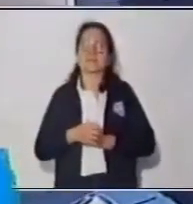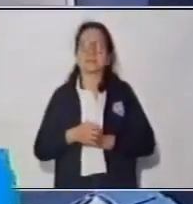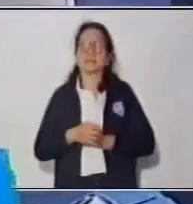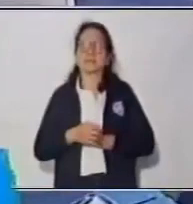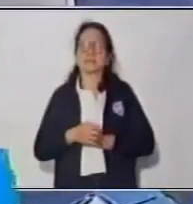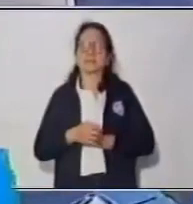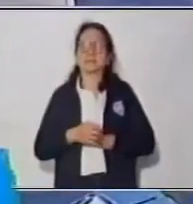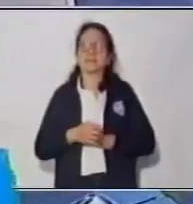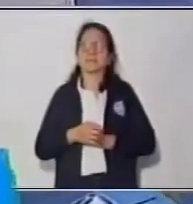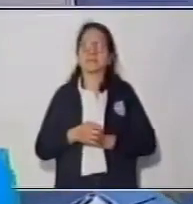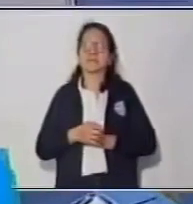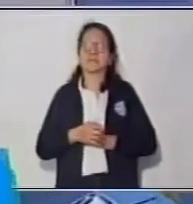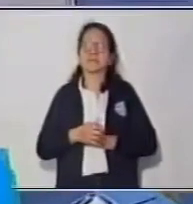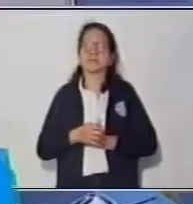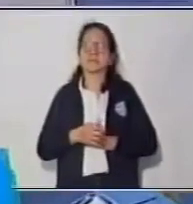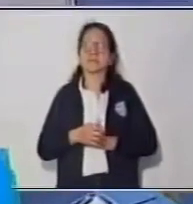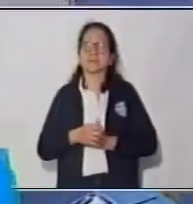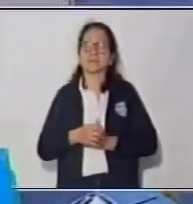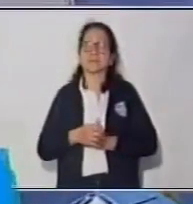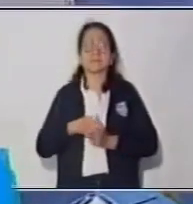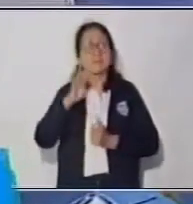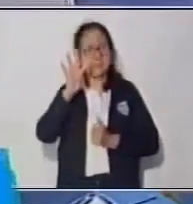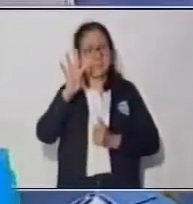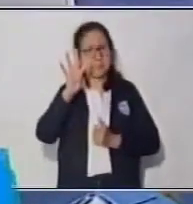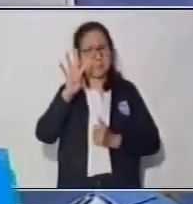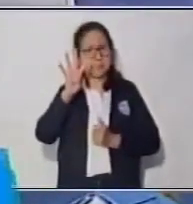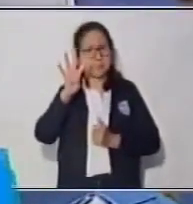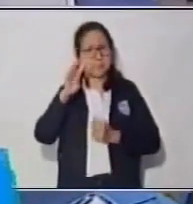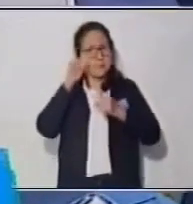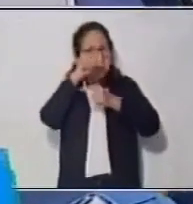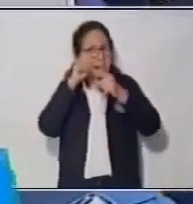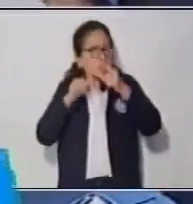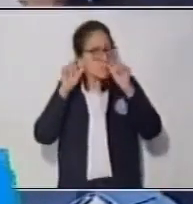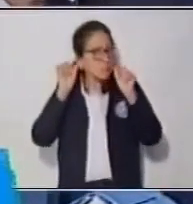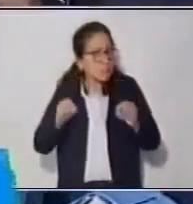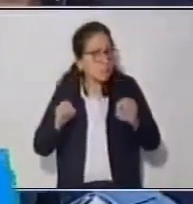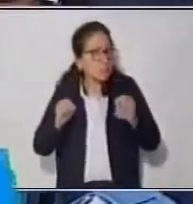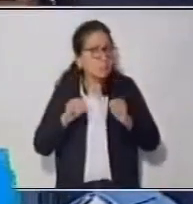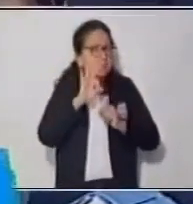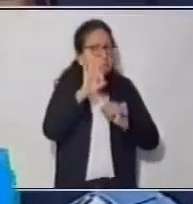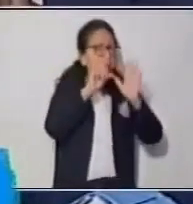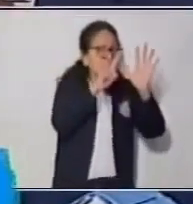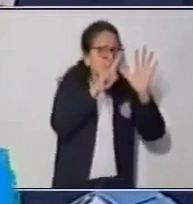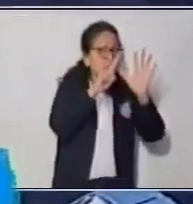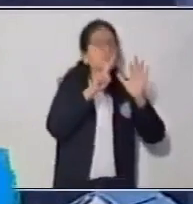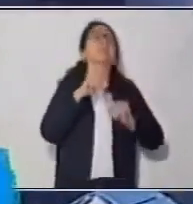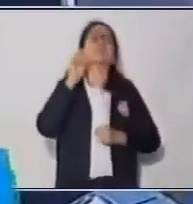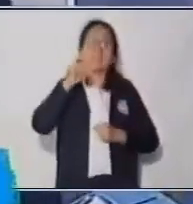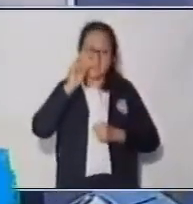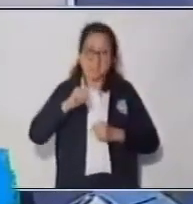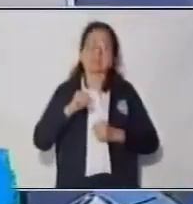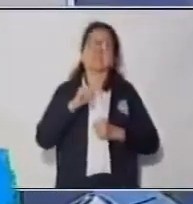Ahora bien. ¿El 4 es divisible dentro de 36? Sí.